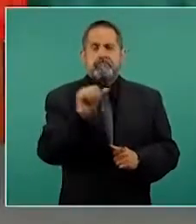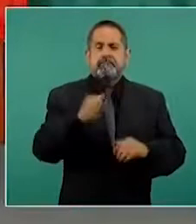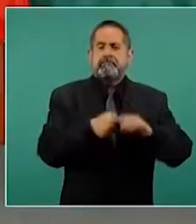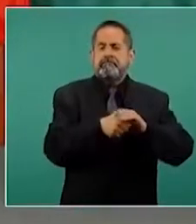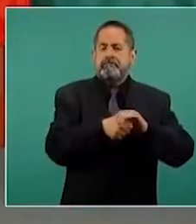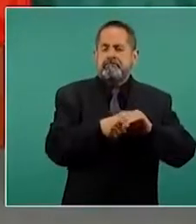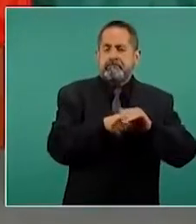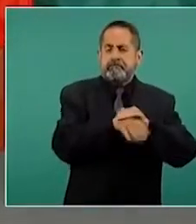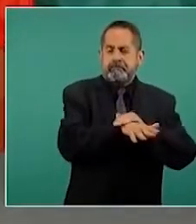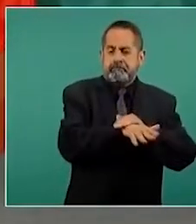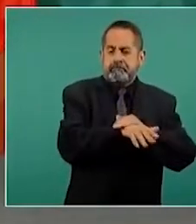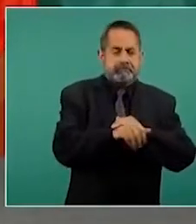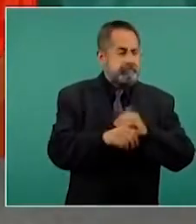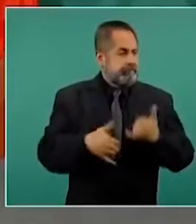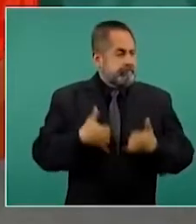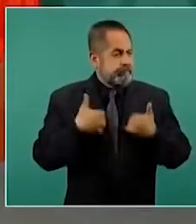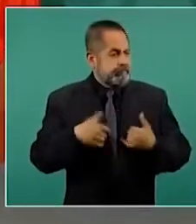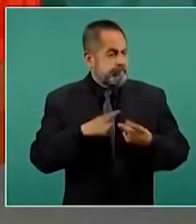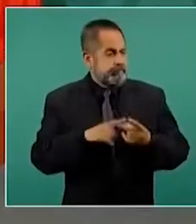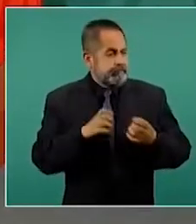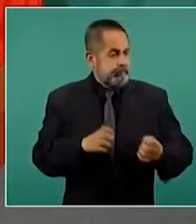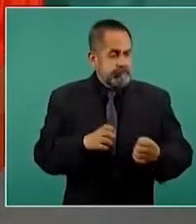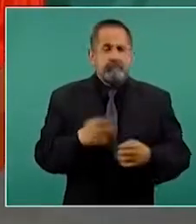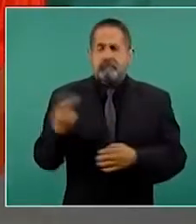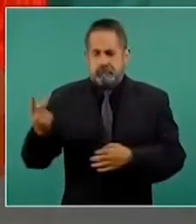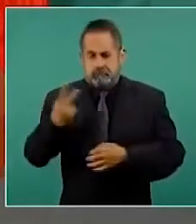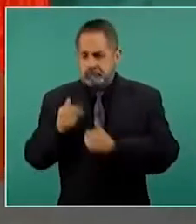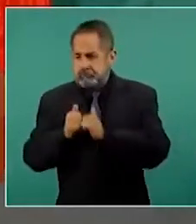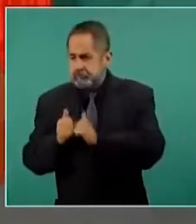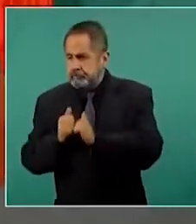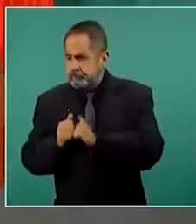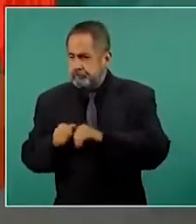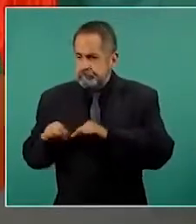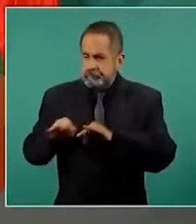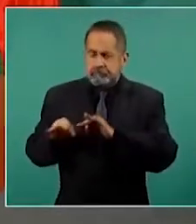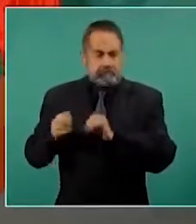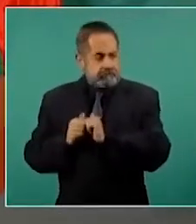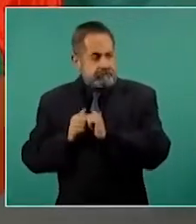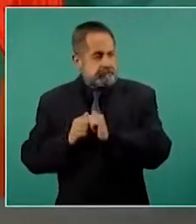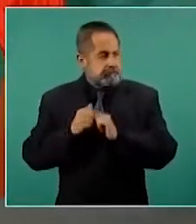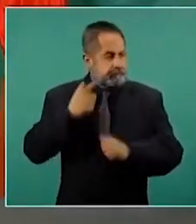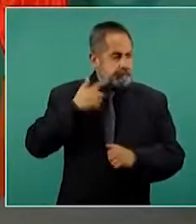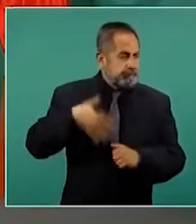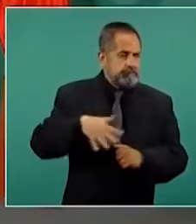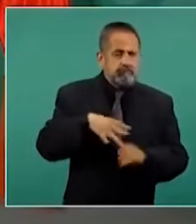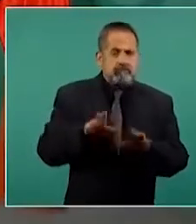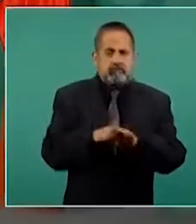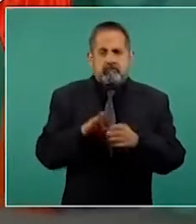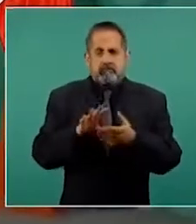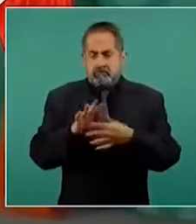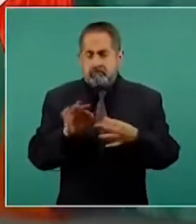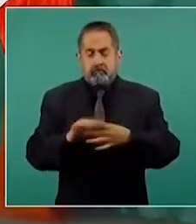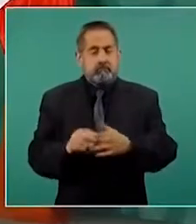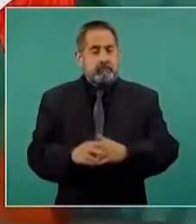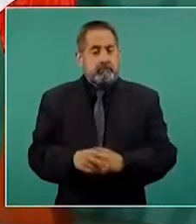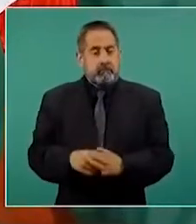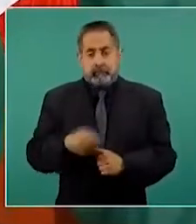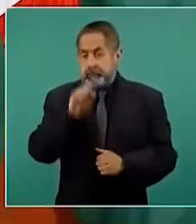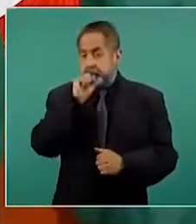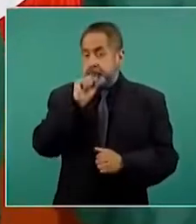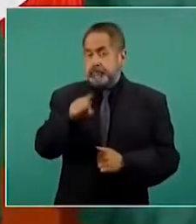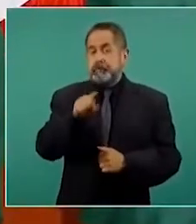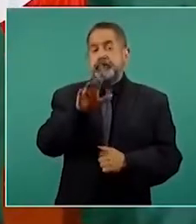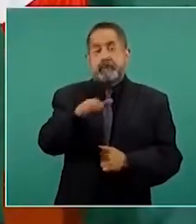trabajamos de manera coordinada, inclusive